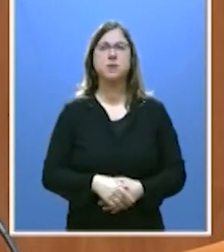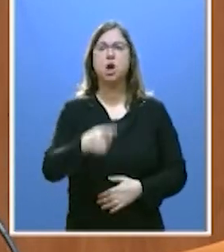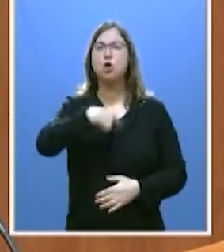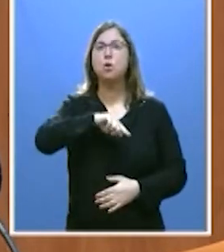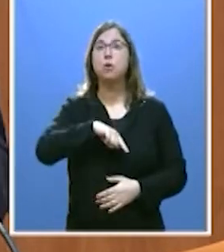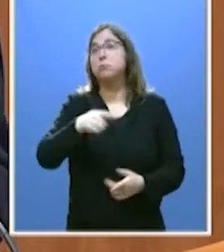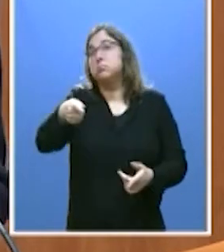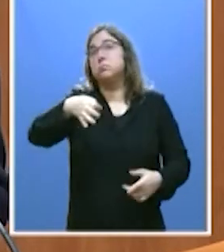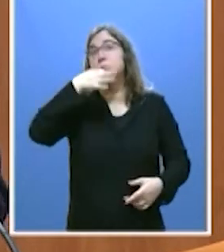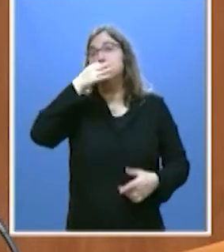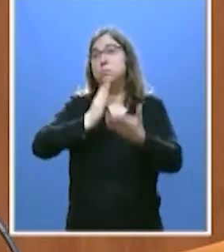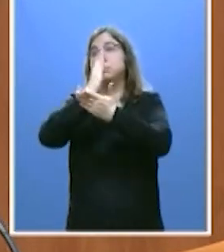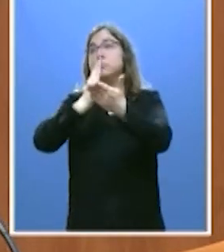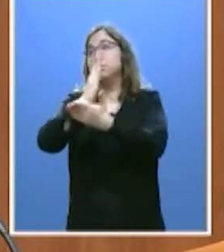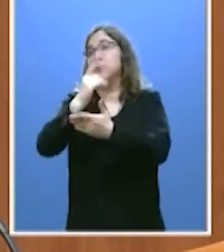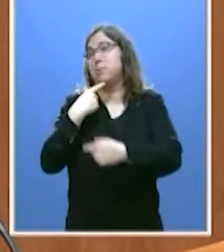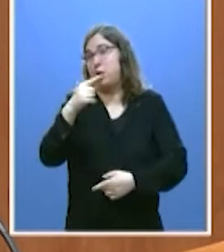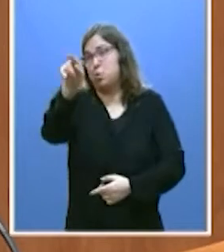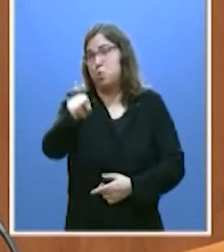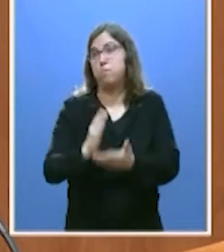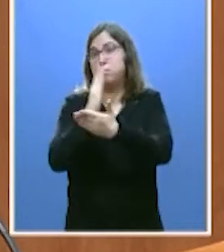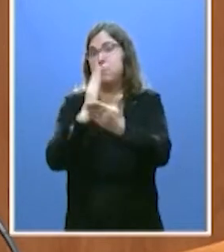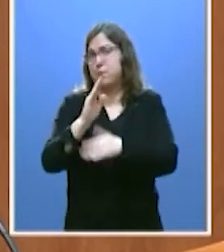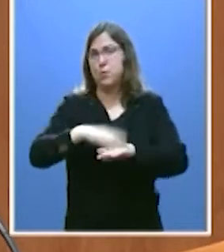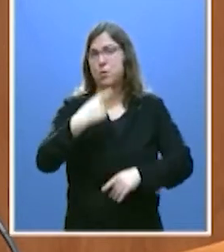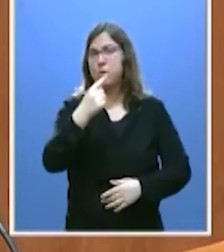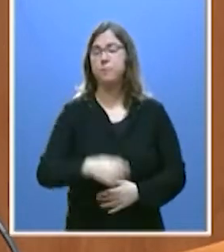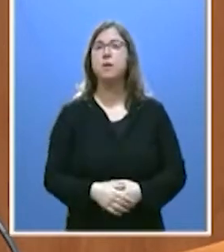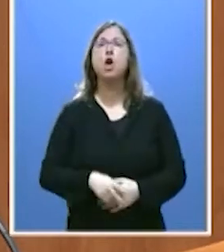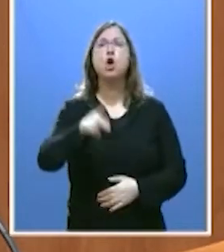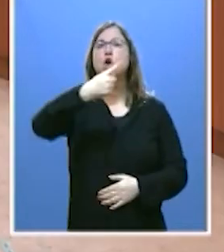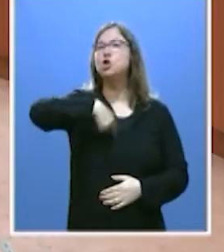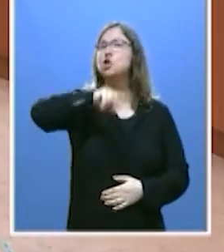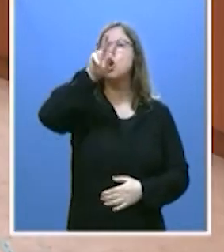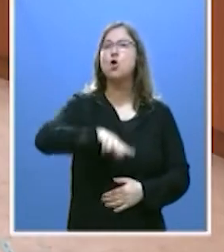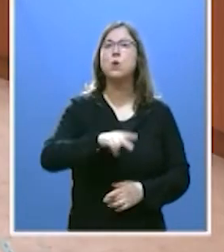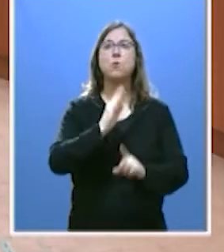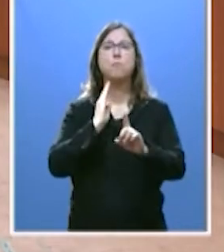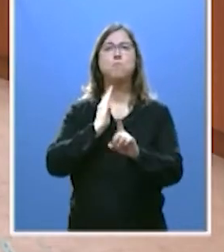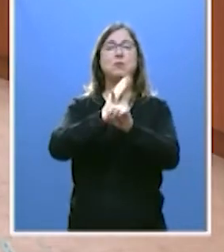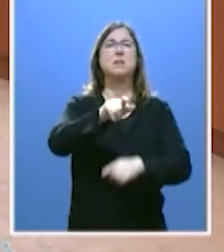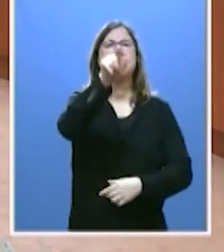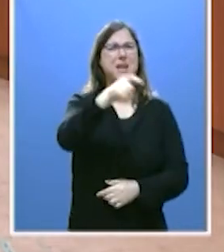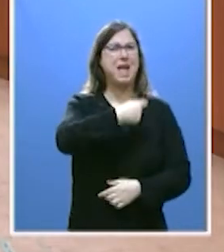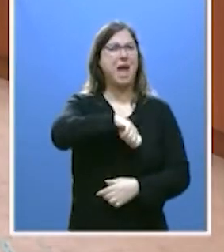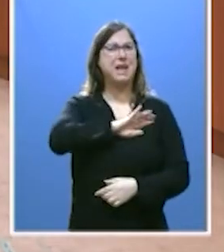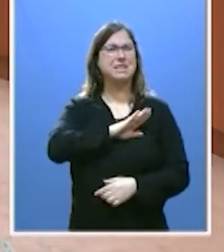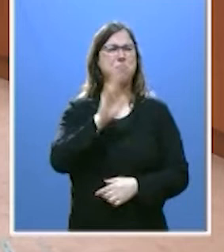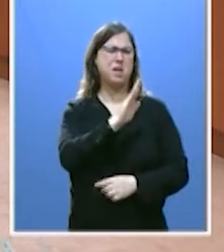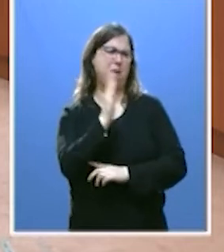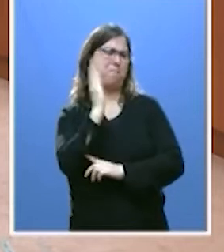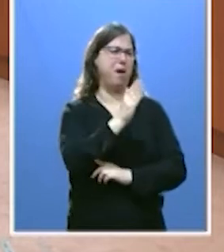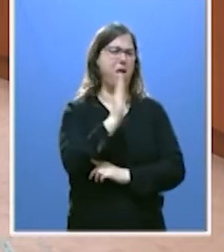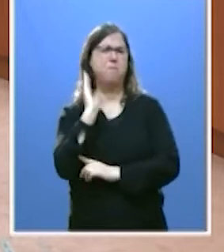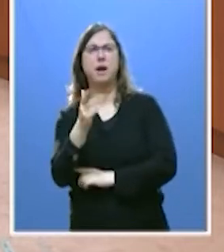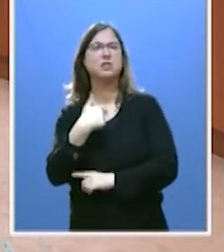a ser... No, pero como está interpelando. No vamos a ser un garrote con el que media España azote a la